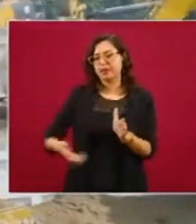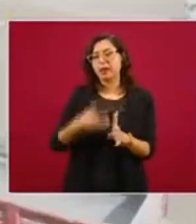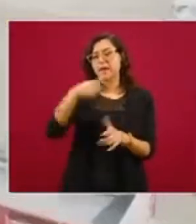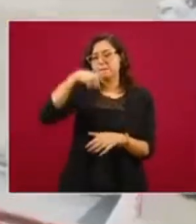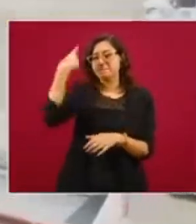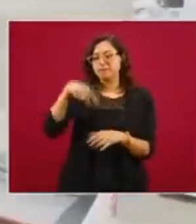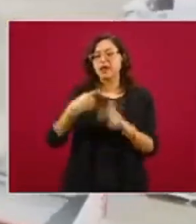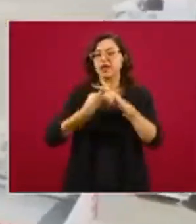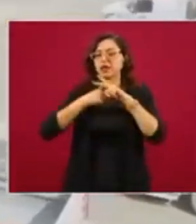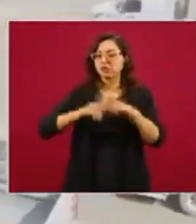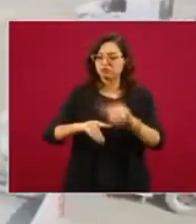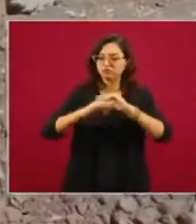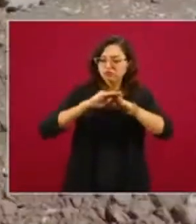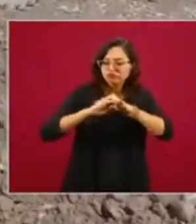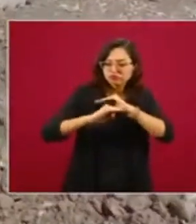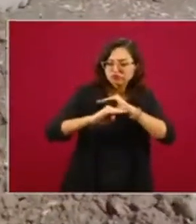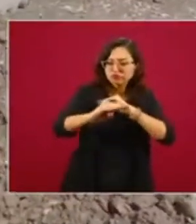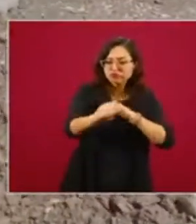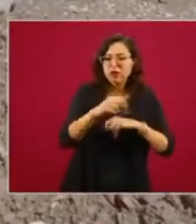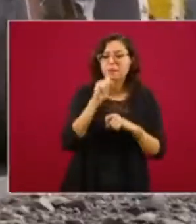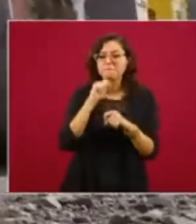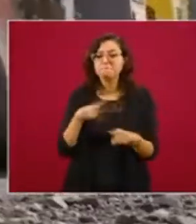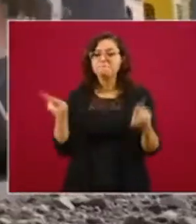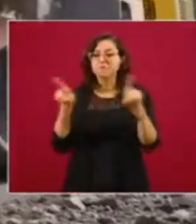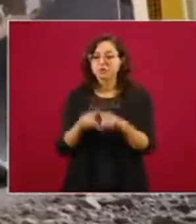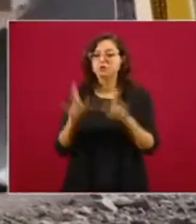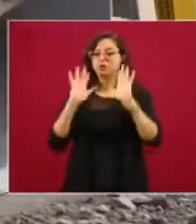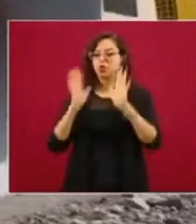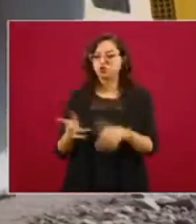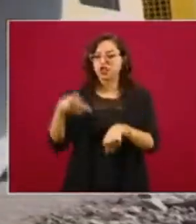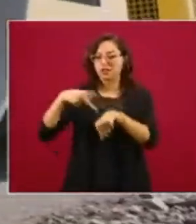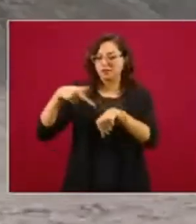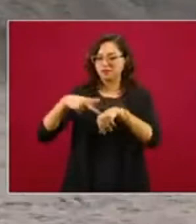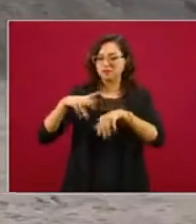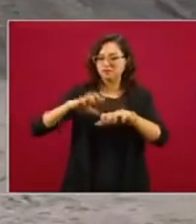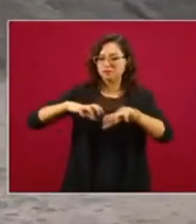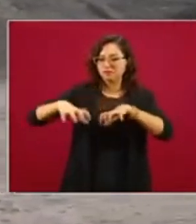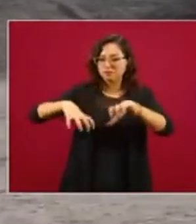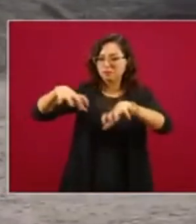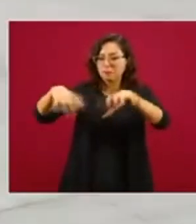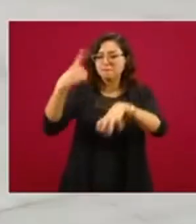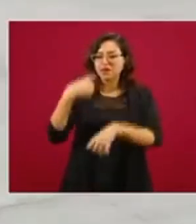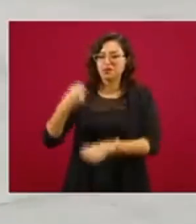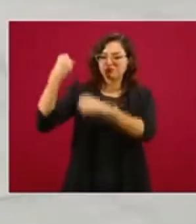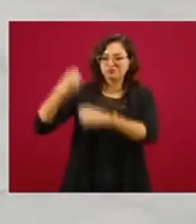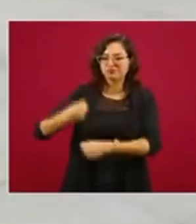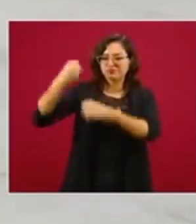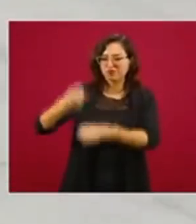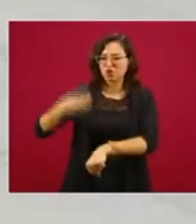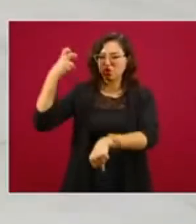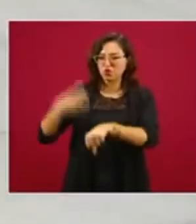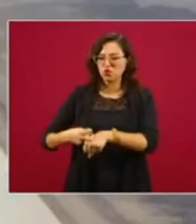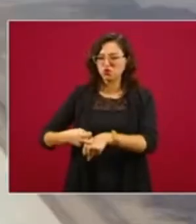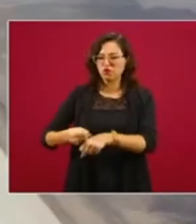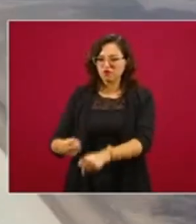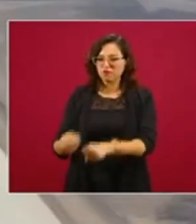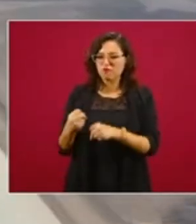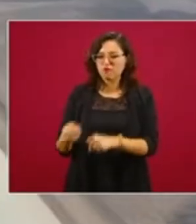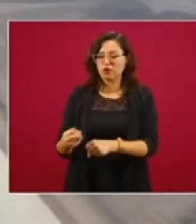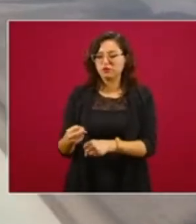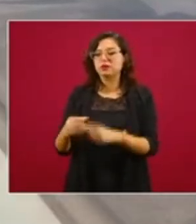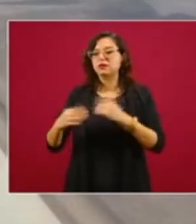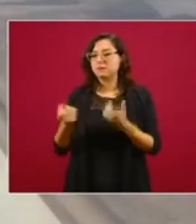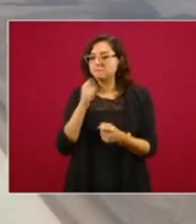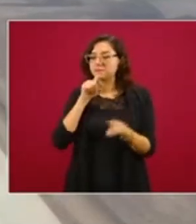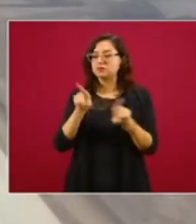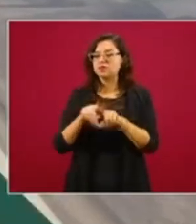estructura del pavimento, conformación del terraplén y tendido de la capa con base hidráulica, tendido de concreto de alta resistencia como